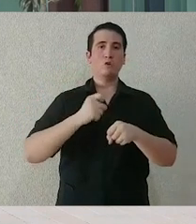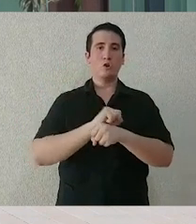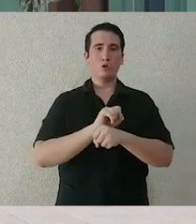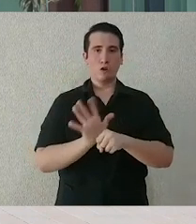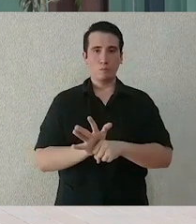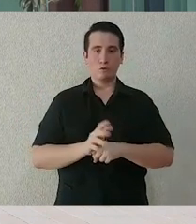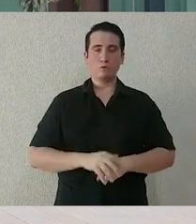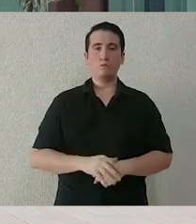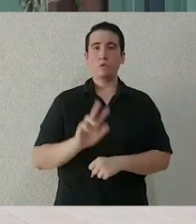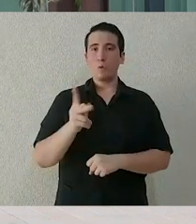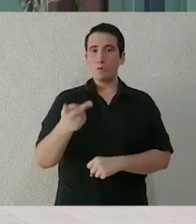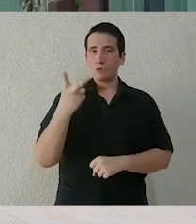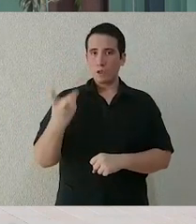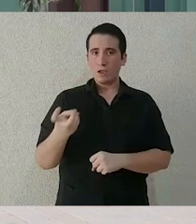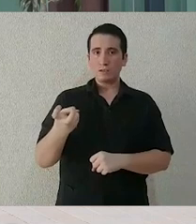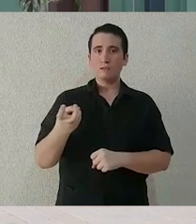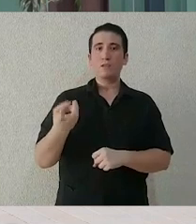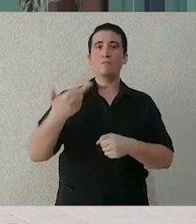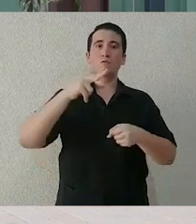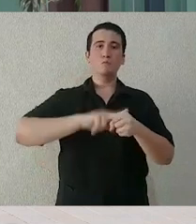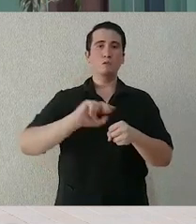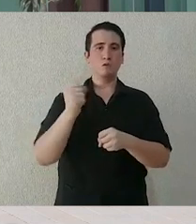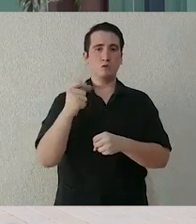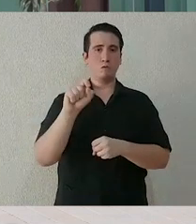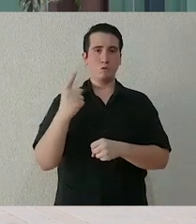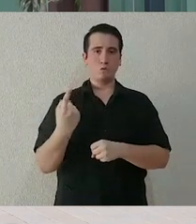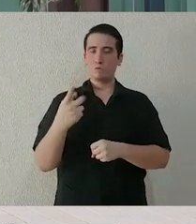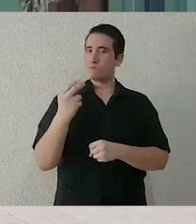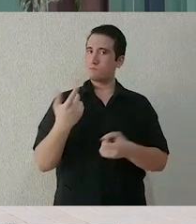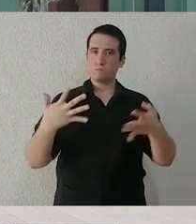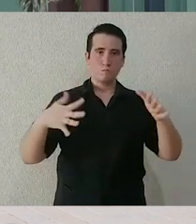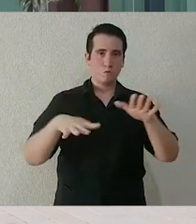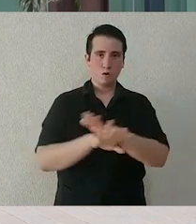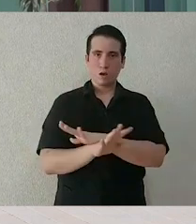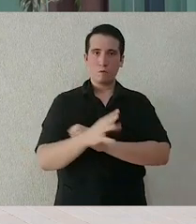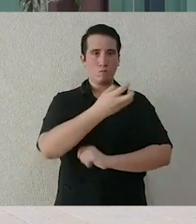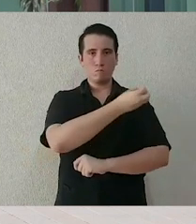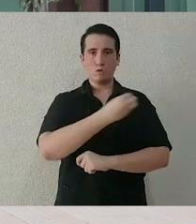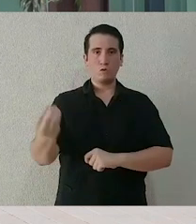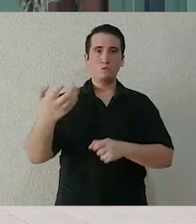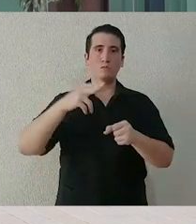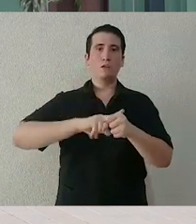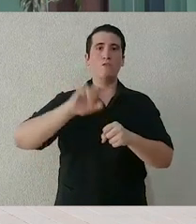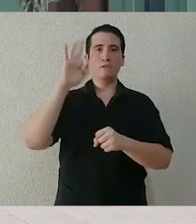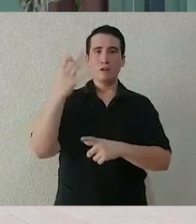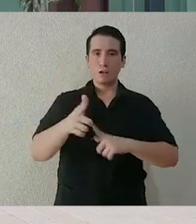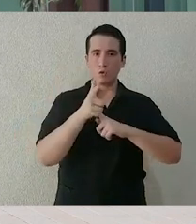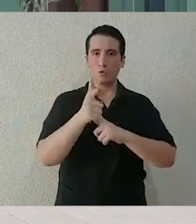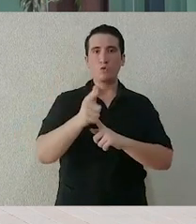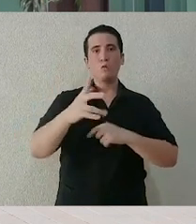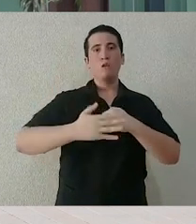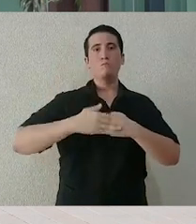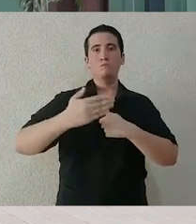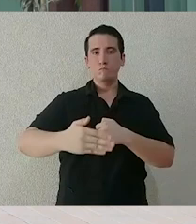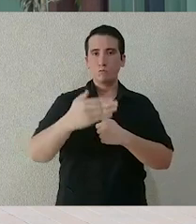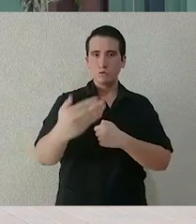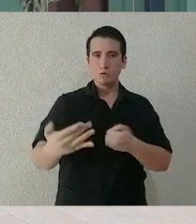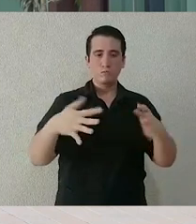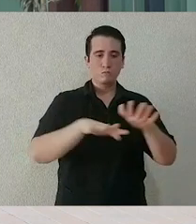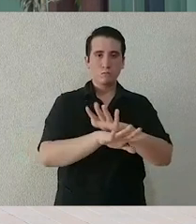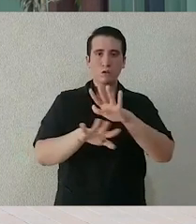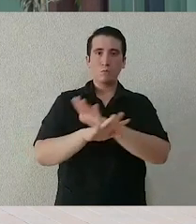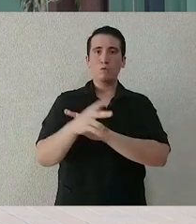de reconversión de sus áreas y seguir ofreciendo atención a sus derechohabientes. Aprovecho este mensaje para